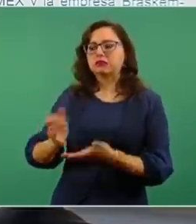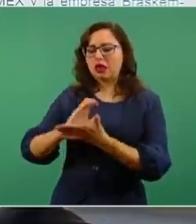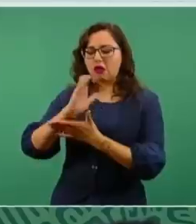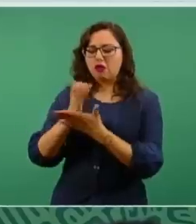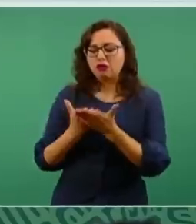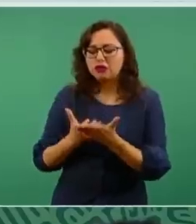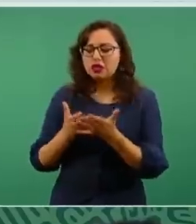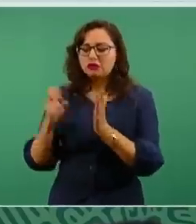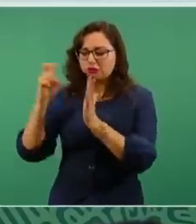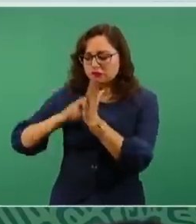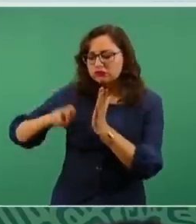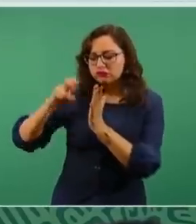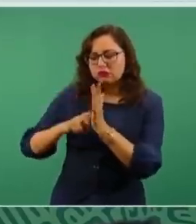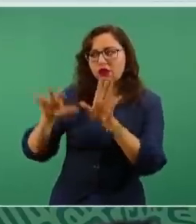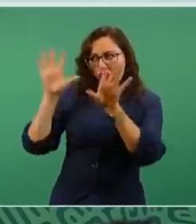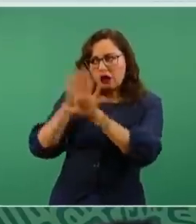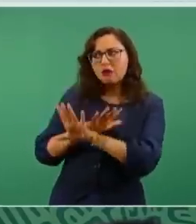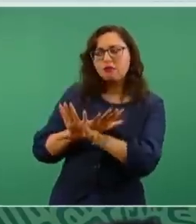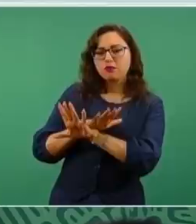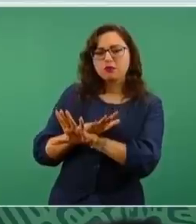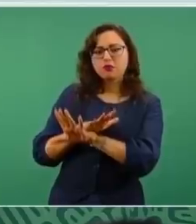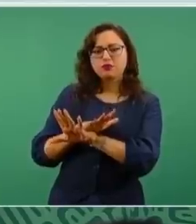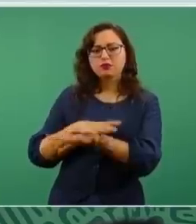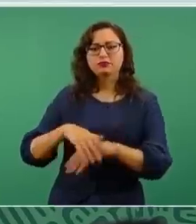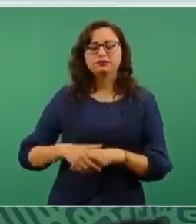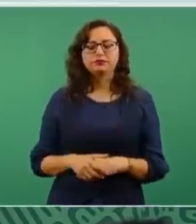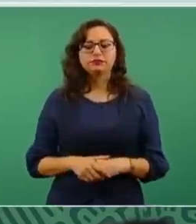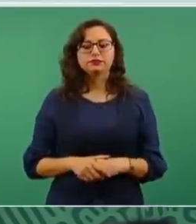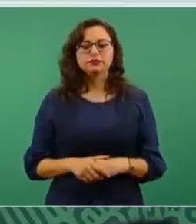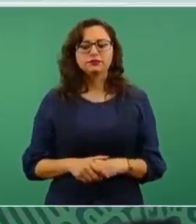Pemex y la empresa Odebrecht Braskem.